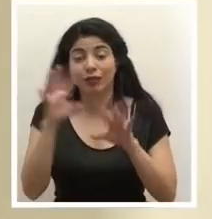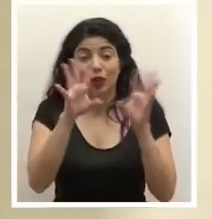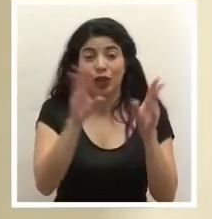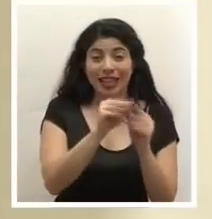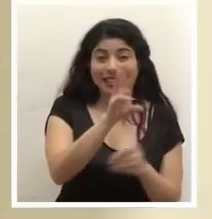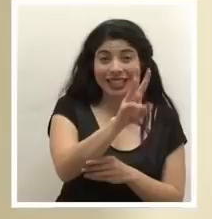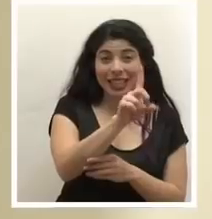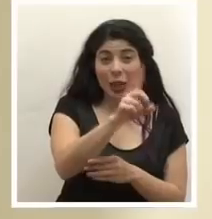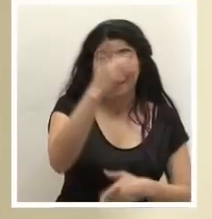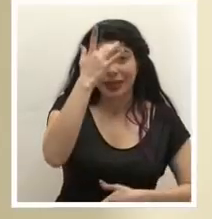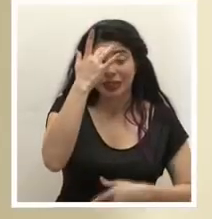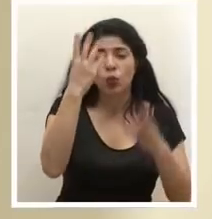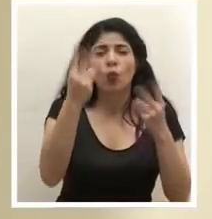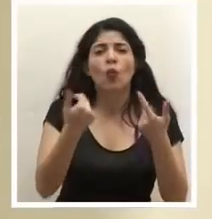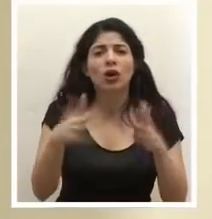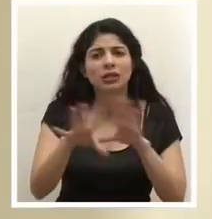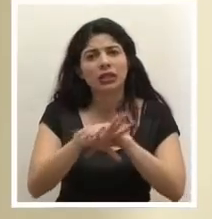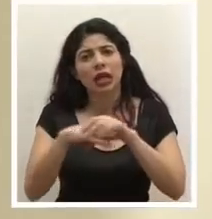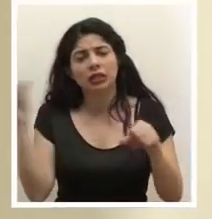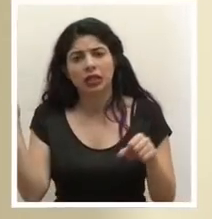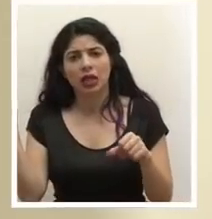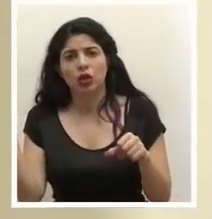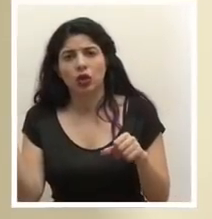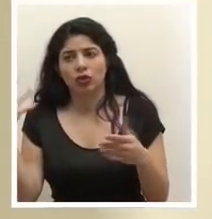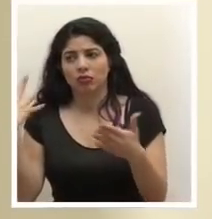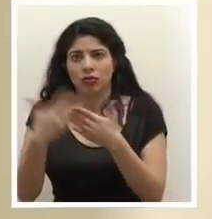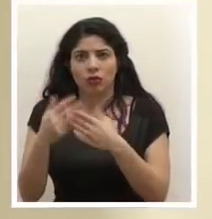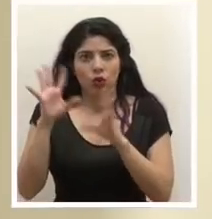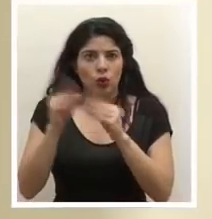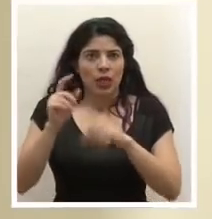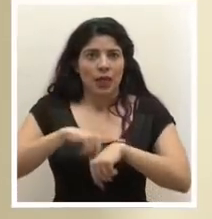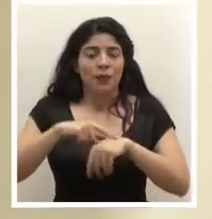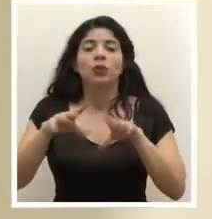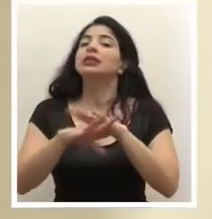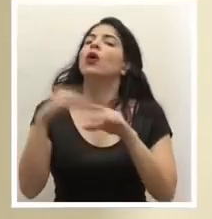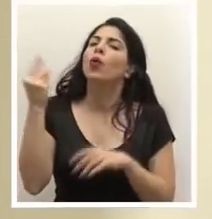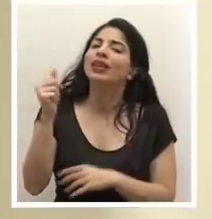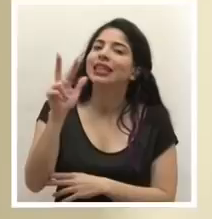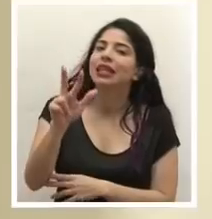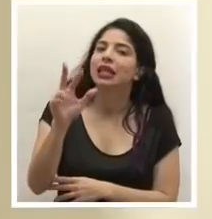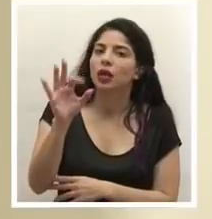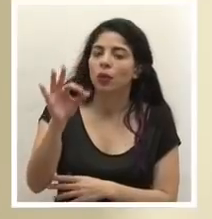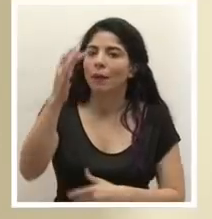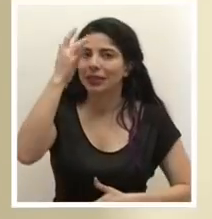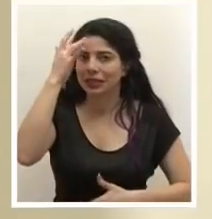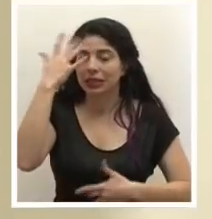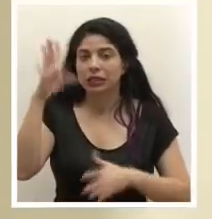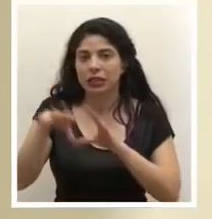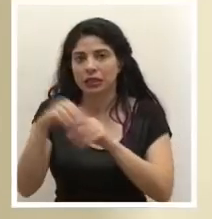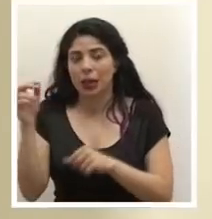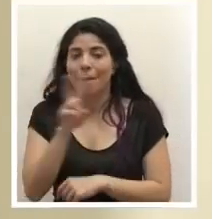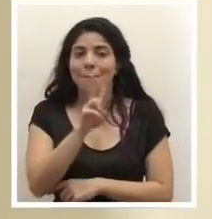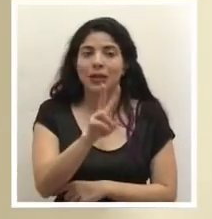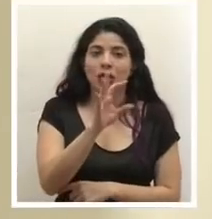61 pacientes en todo este tiempo, han egresado 39 pacientes, 29